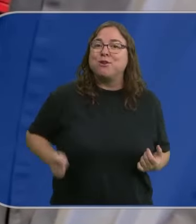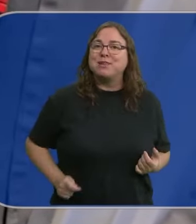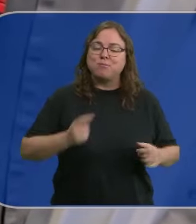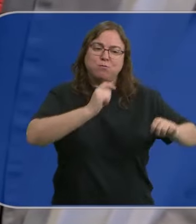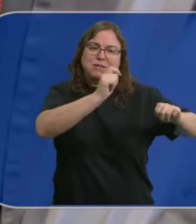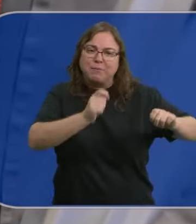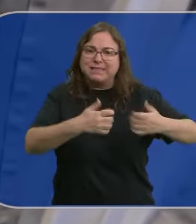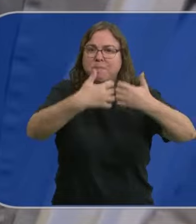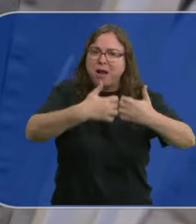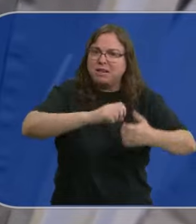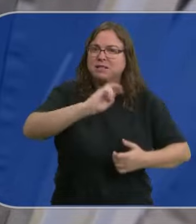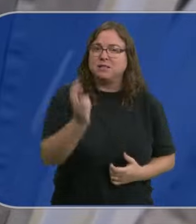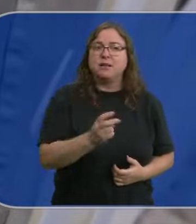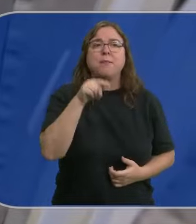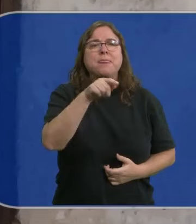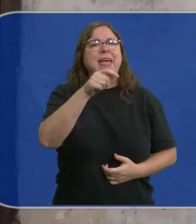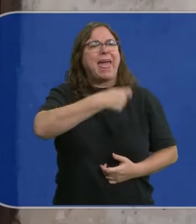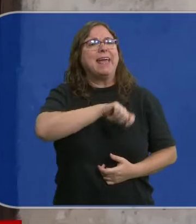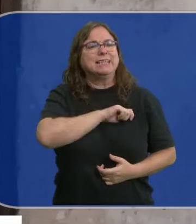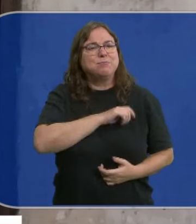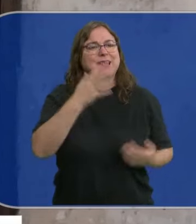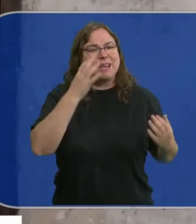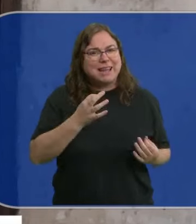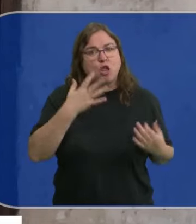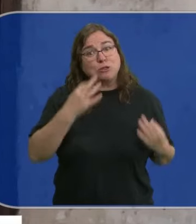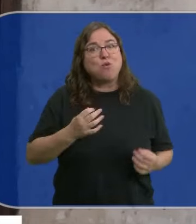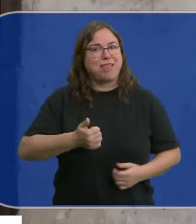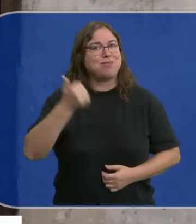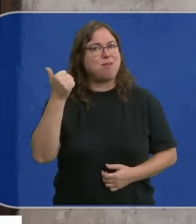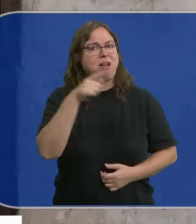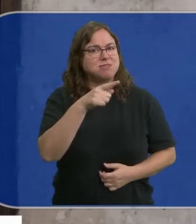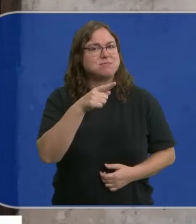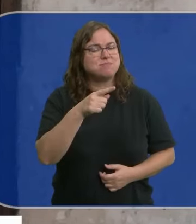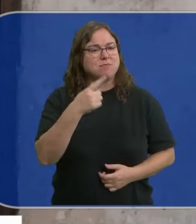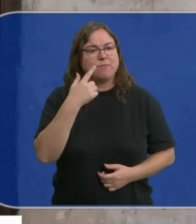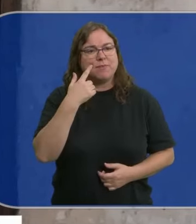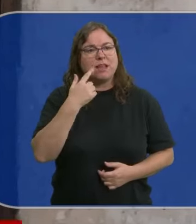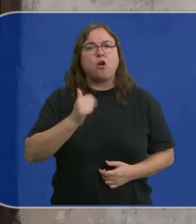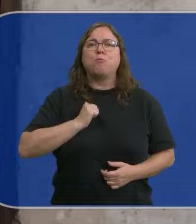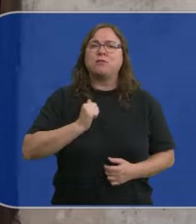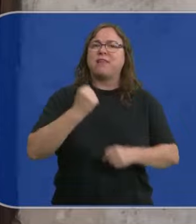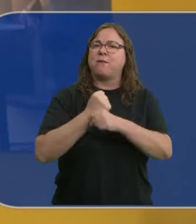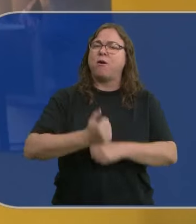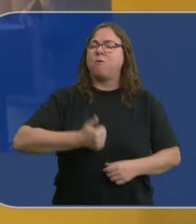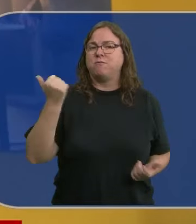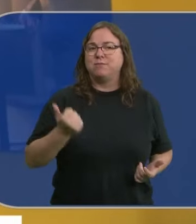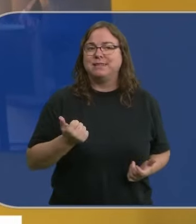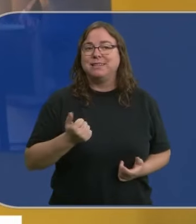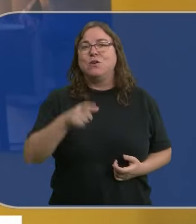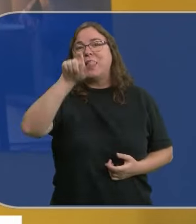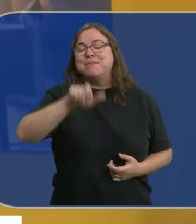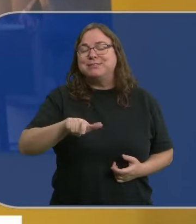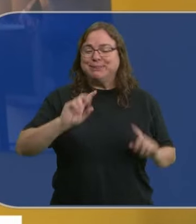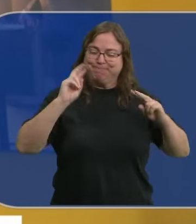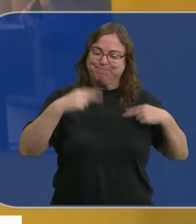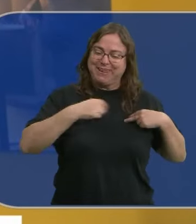chapistas o maquinistas. Allá en España creo que hay más seguridad, más fuente de trabajo. Siempre uno piensa